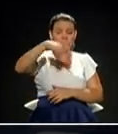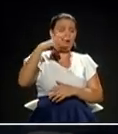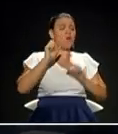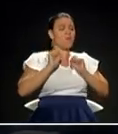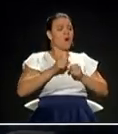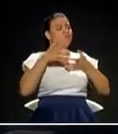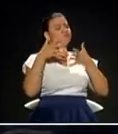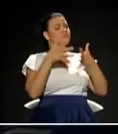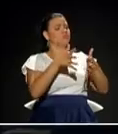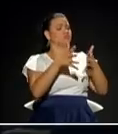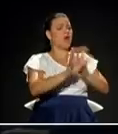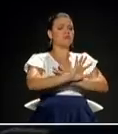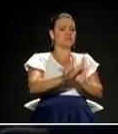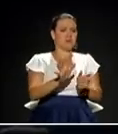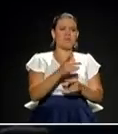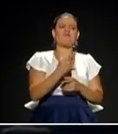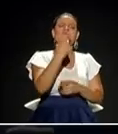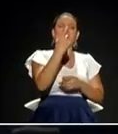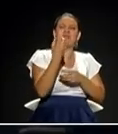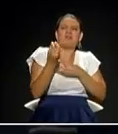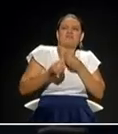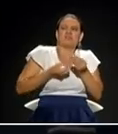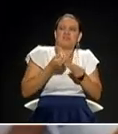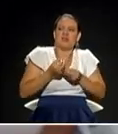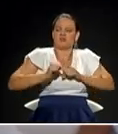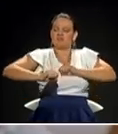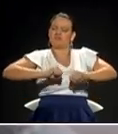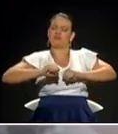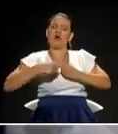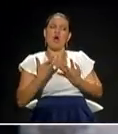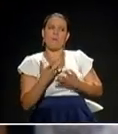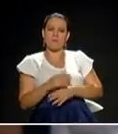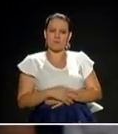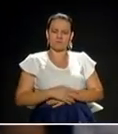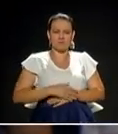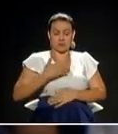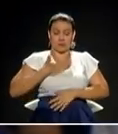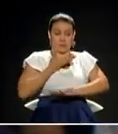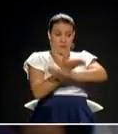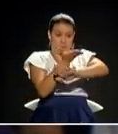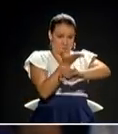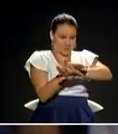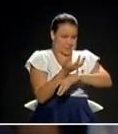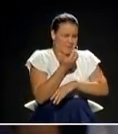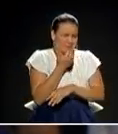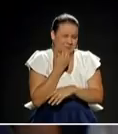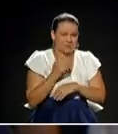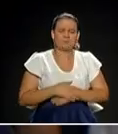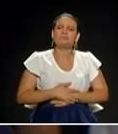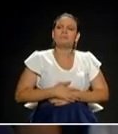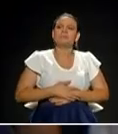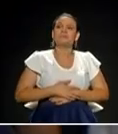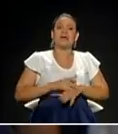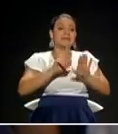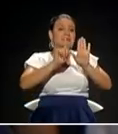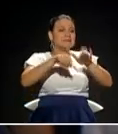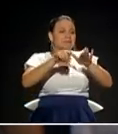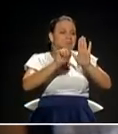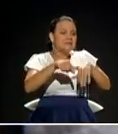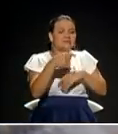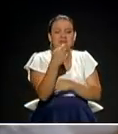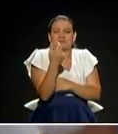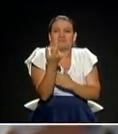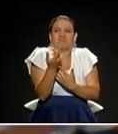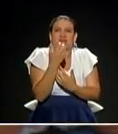hay que cambiar. hemos propuesto, por ejemplo, el semestre cero, que quiere decir que los muchachos antes de terminar el noveno, décimo y once, hagan el